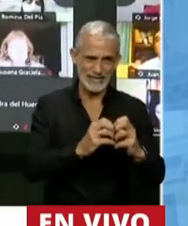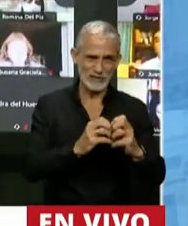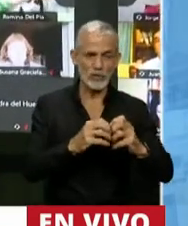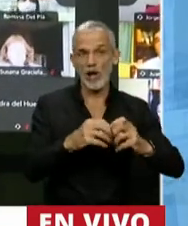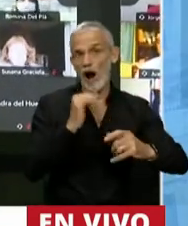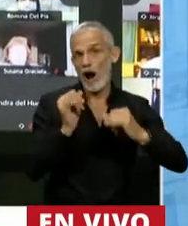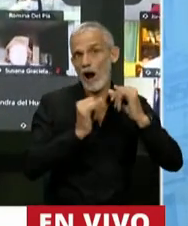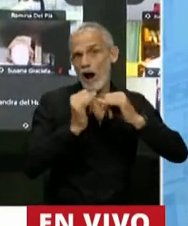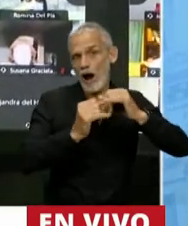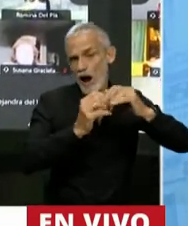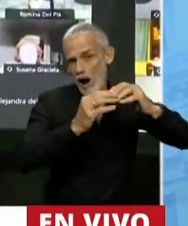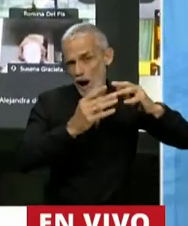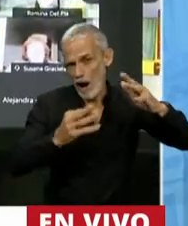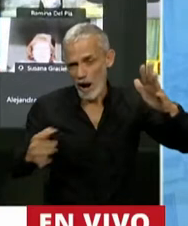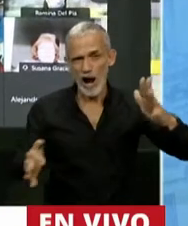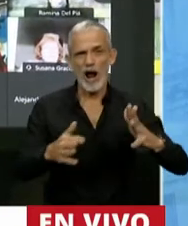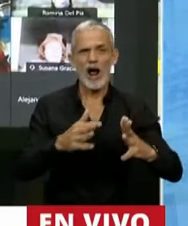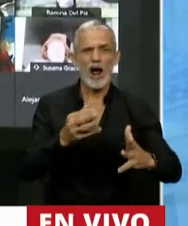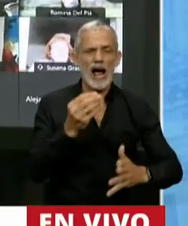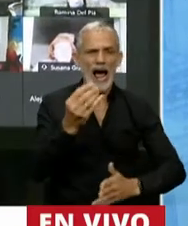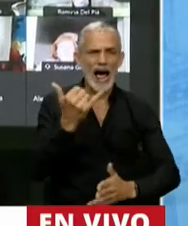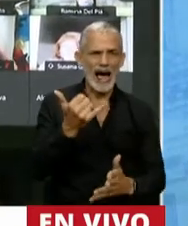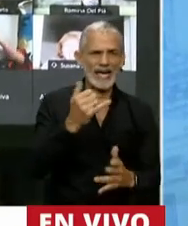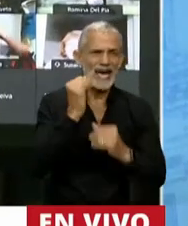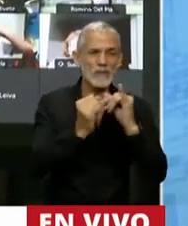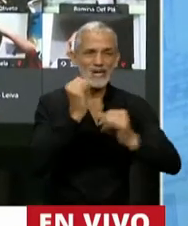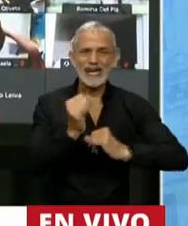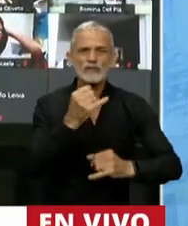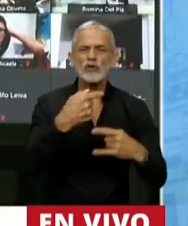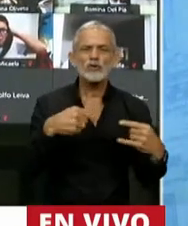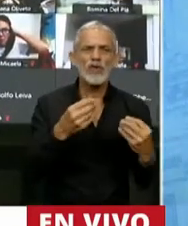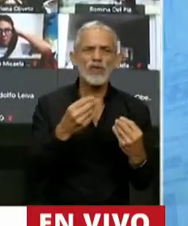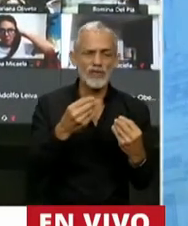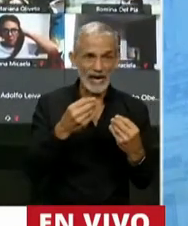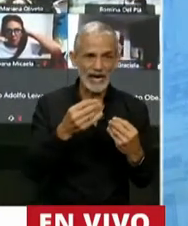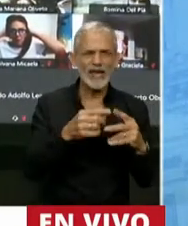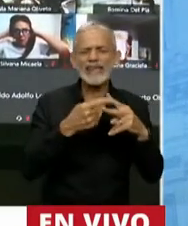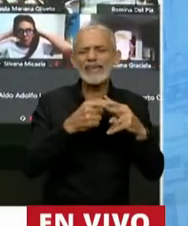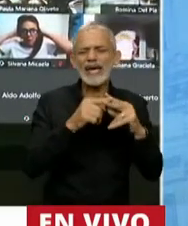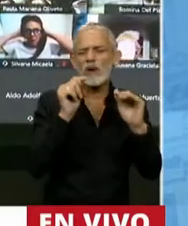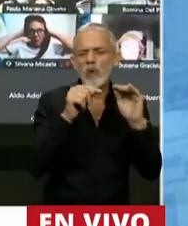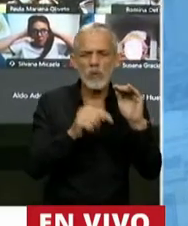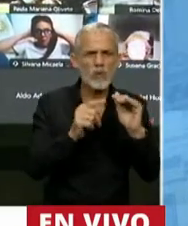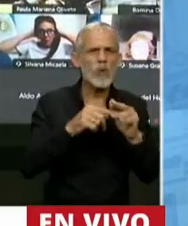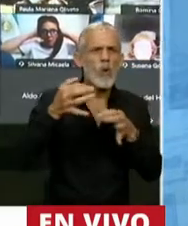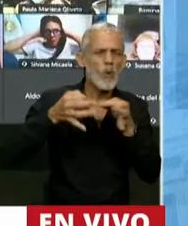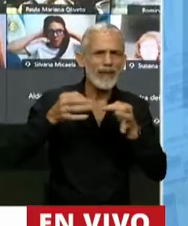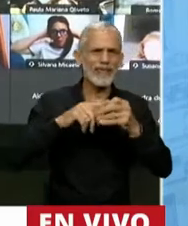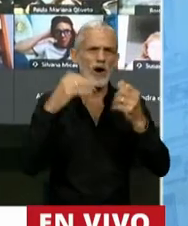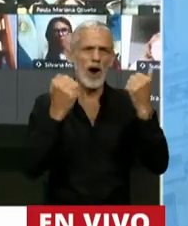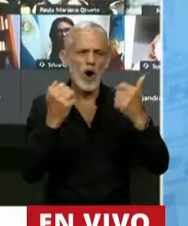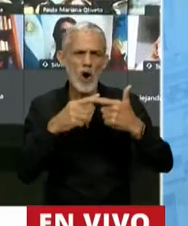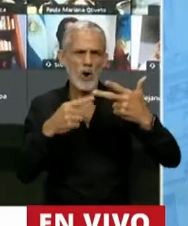tantas explicaciones, supuestas explicaciones sostenidas desde lo técnico, desde lo jurídico y desde lo